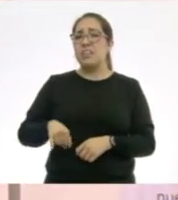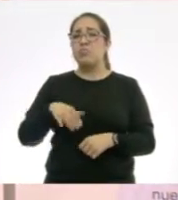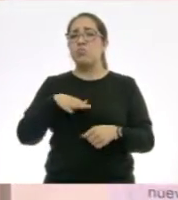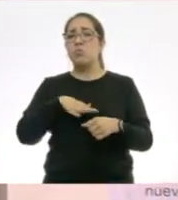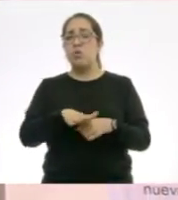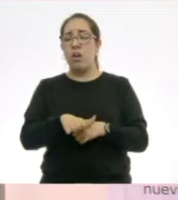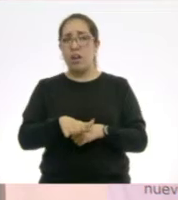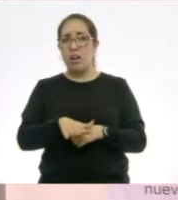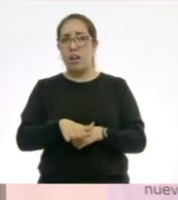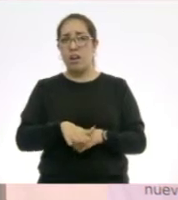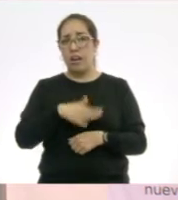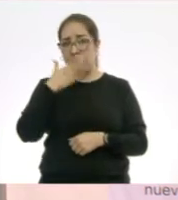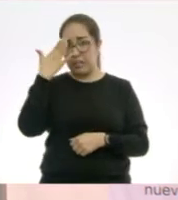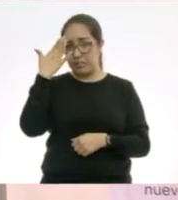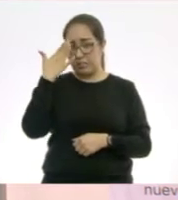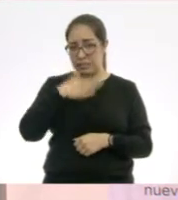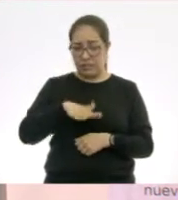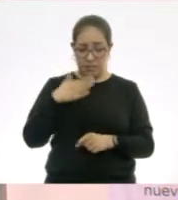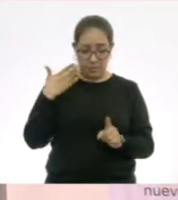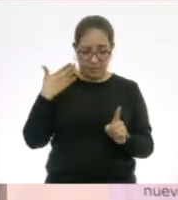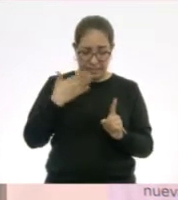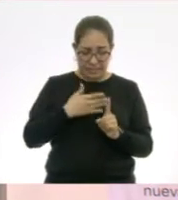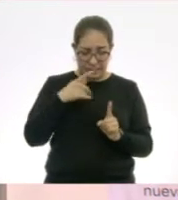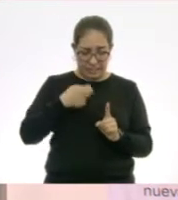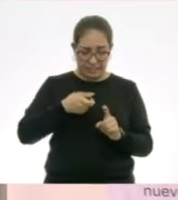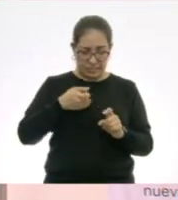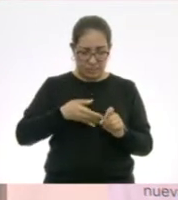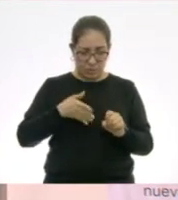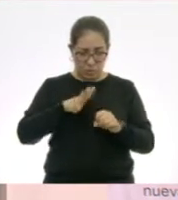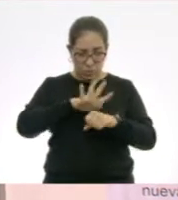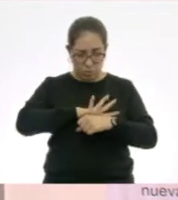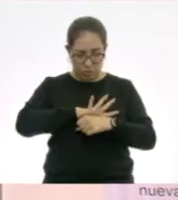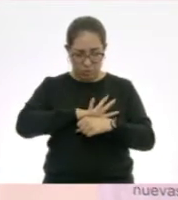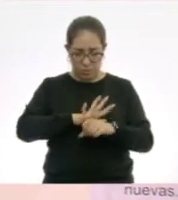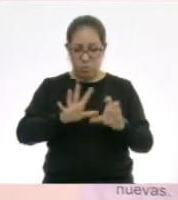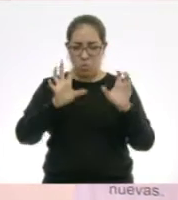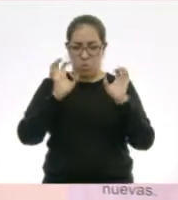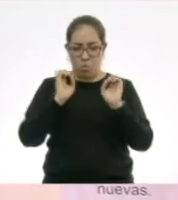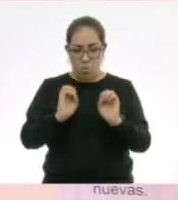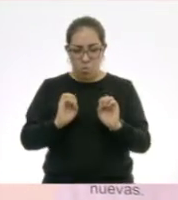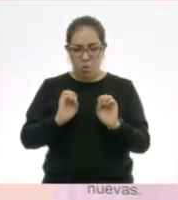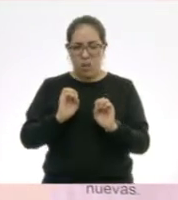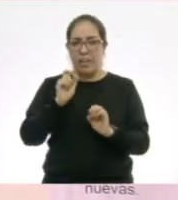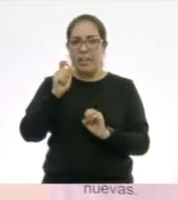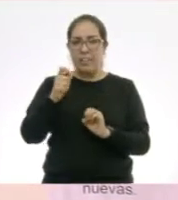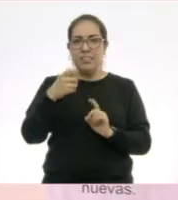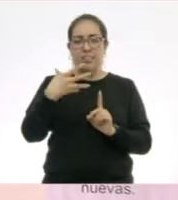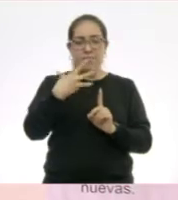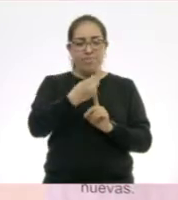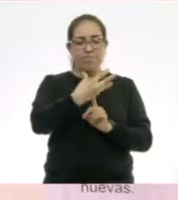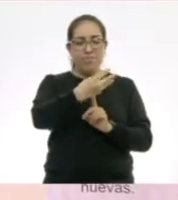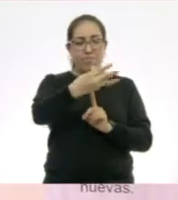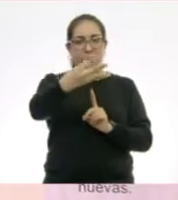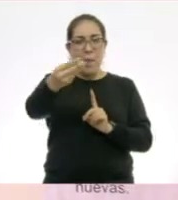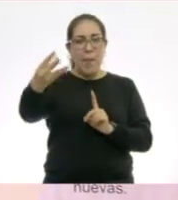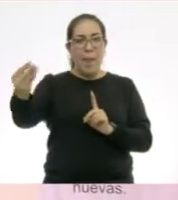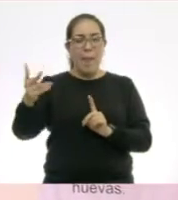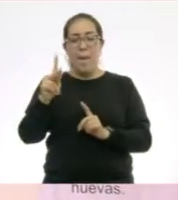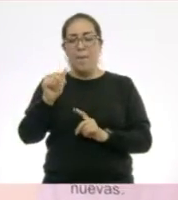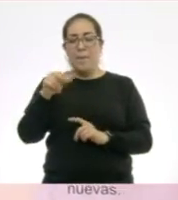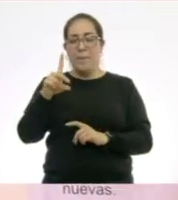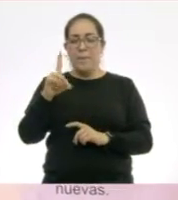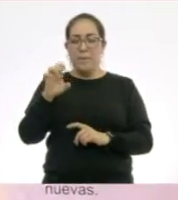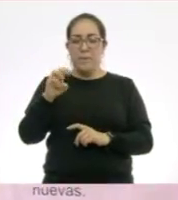exactamente saber lo que es el coronavirus o lo que es la pandemia. Vamos a ver